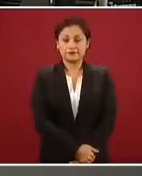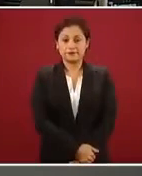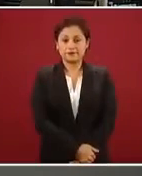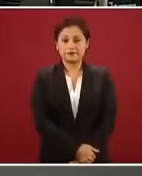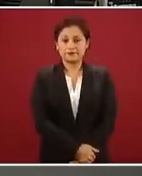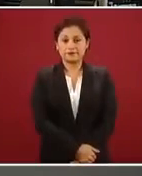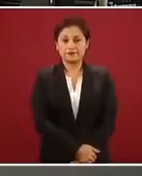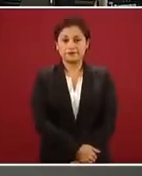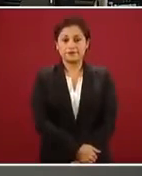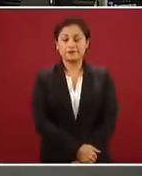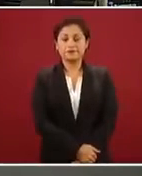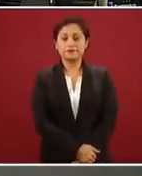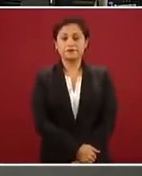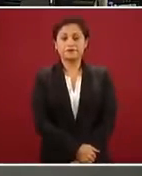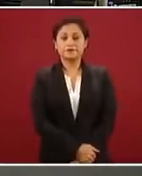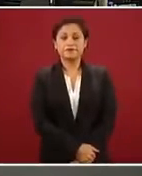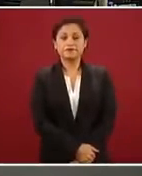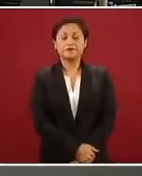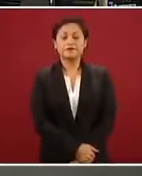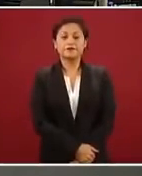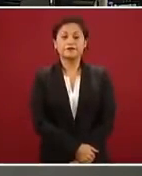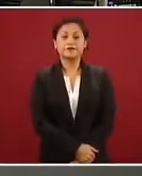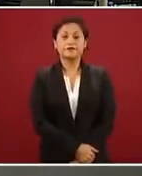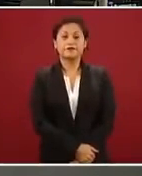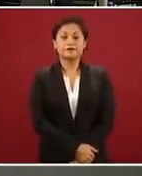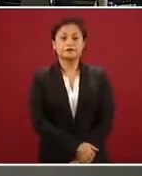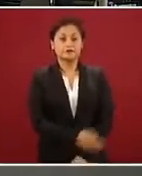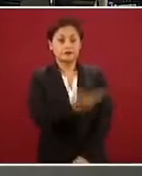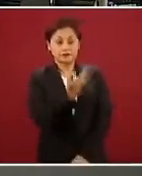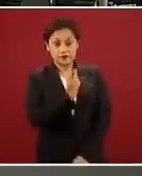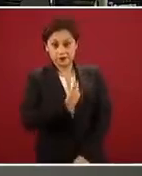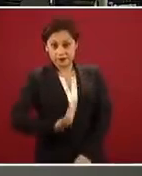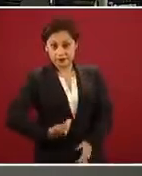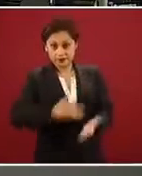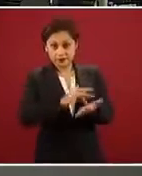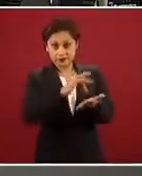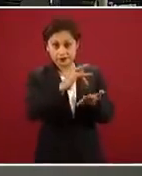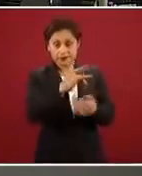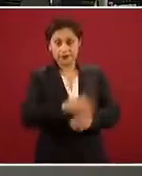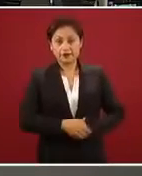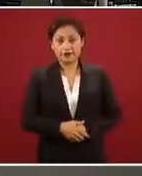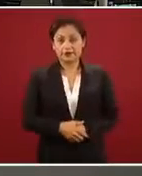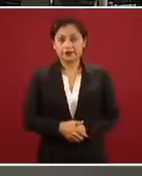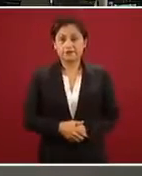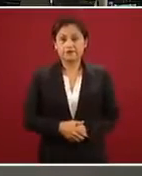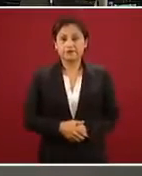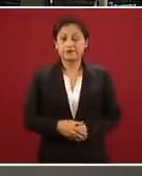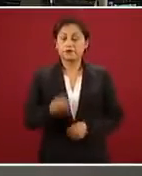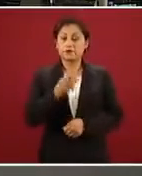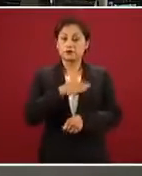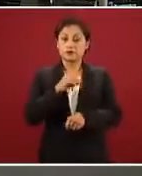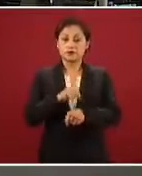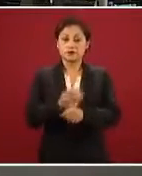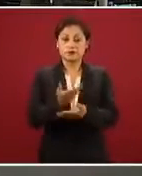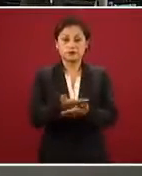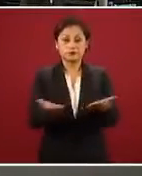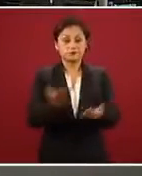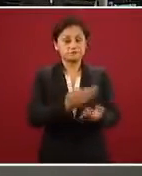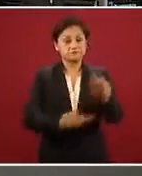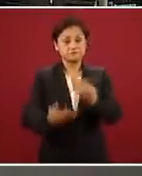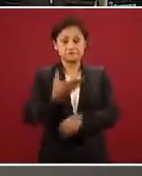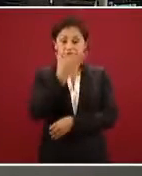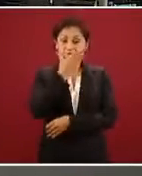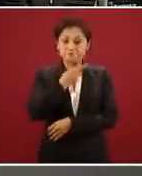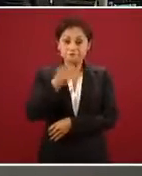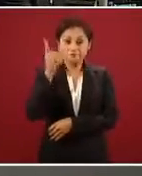Muchas gracias, señor presidente. Buenos días a todas y a todos a quienes nos están